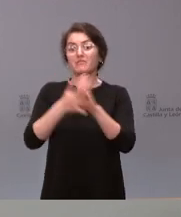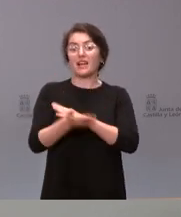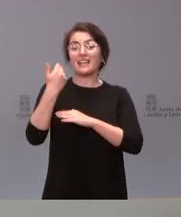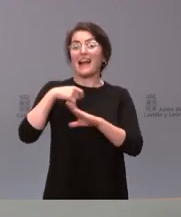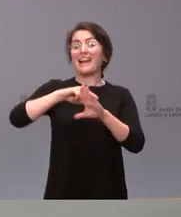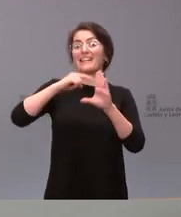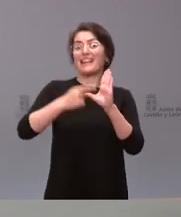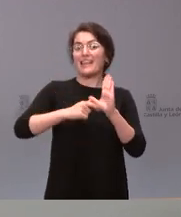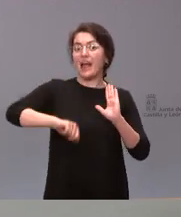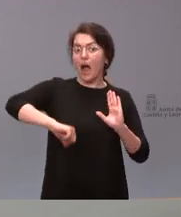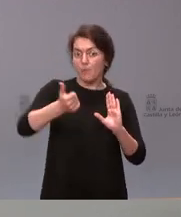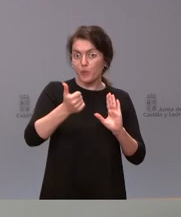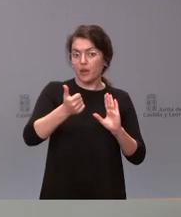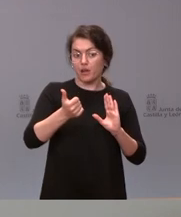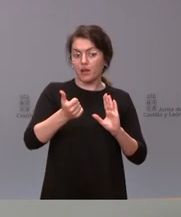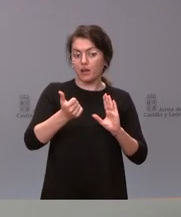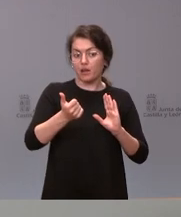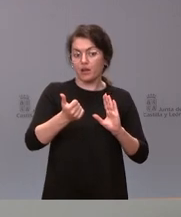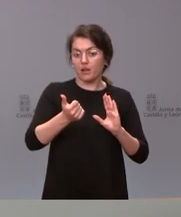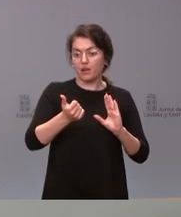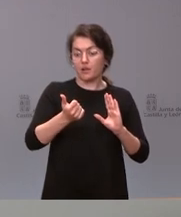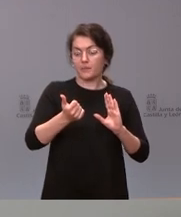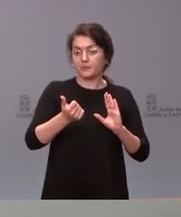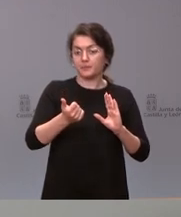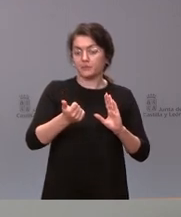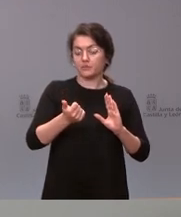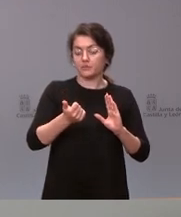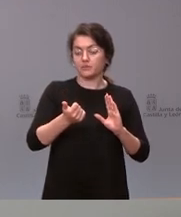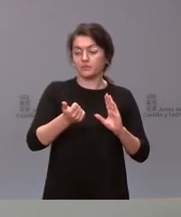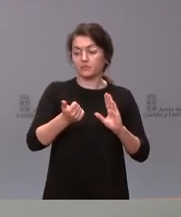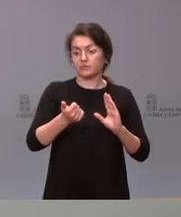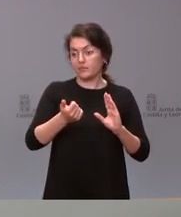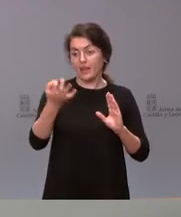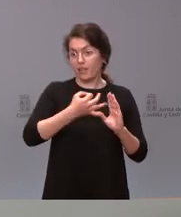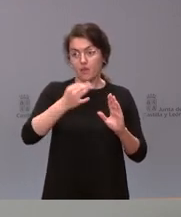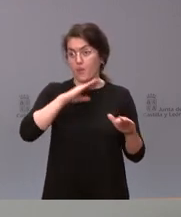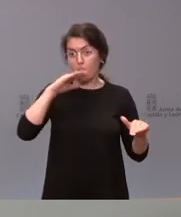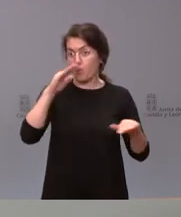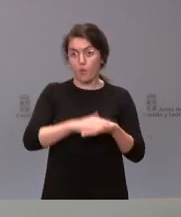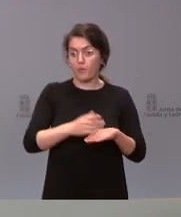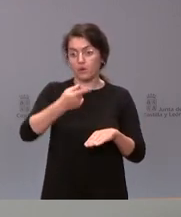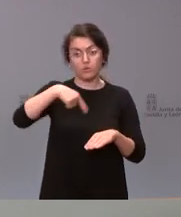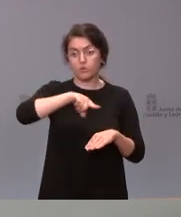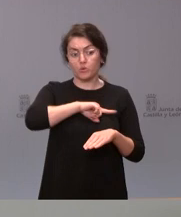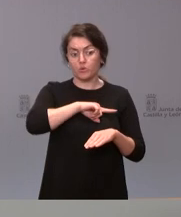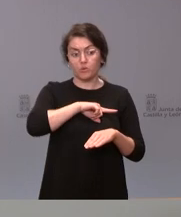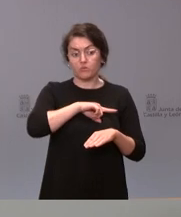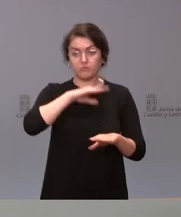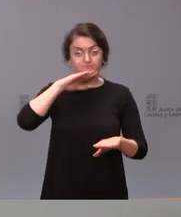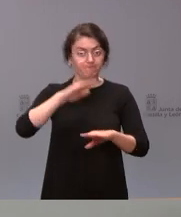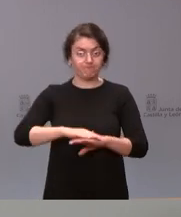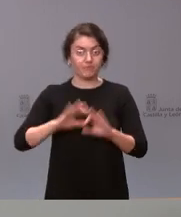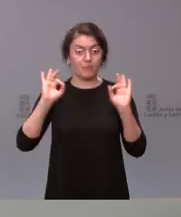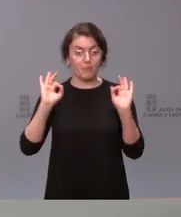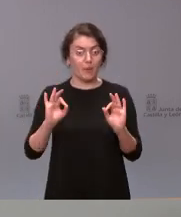y cuando llegue a aprobarse y en los términos que se apruebe, pues será de cumplimiento. Y nosotros, como hemos hecho con esta, la cumplimos, pero en su